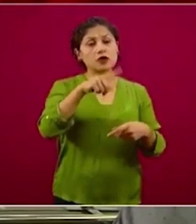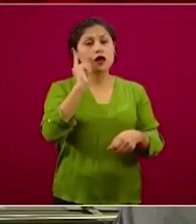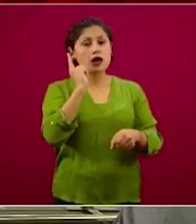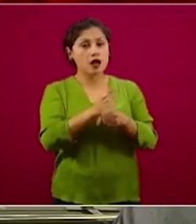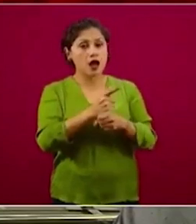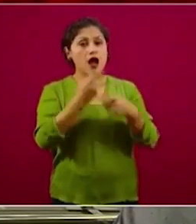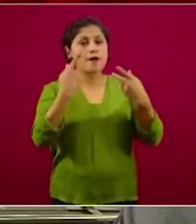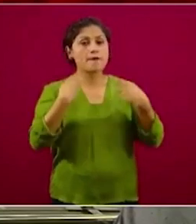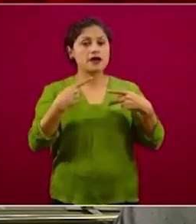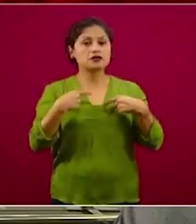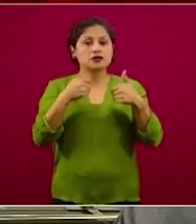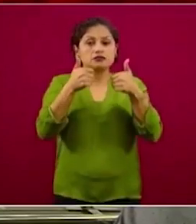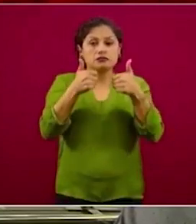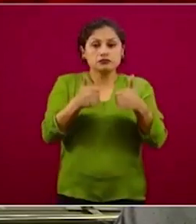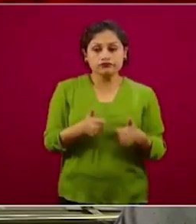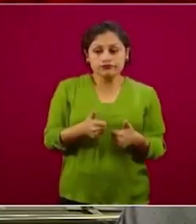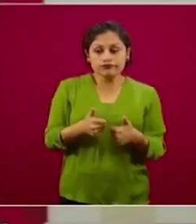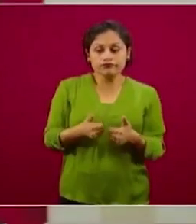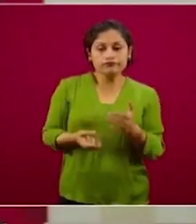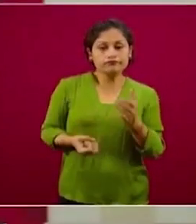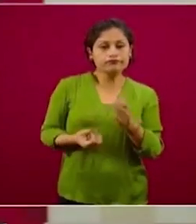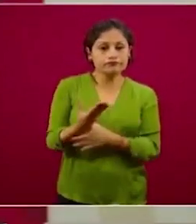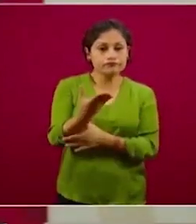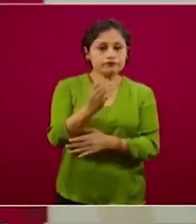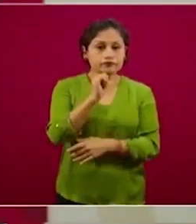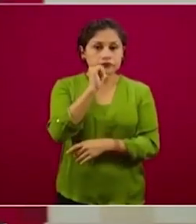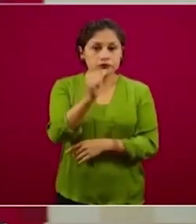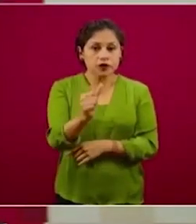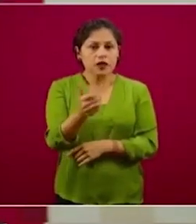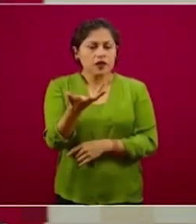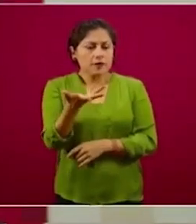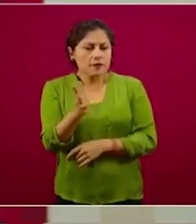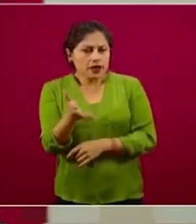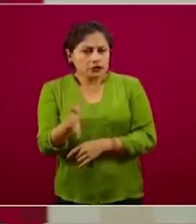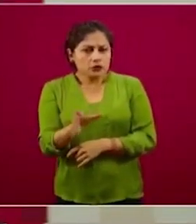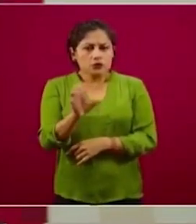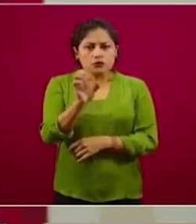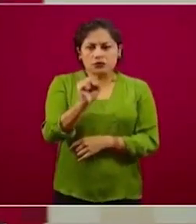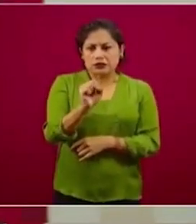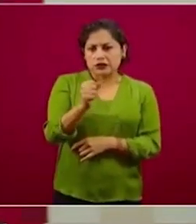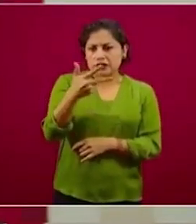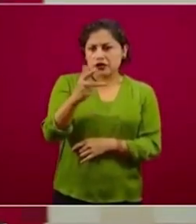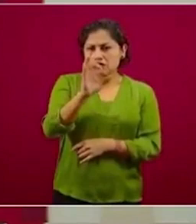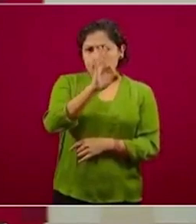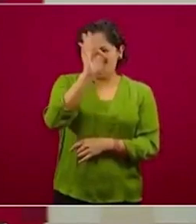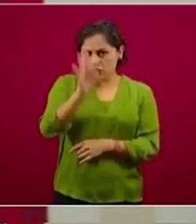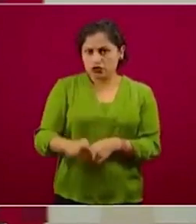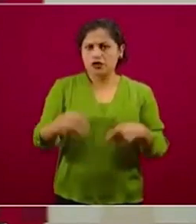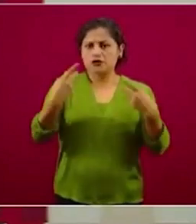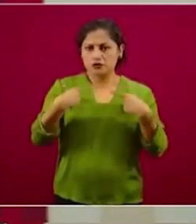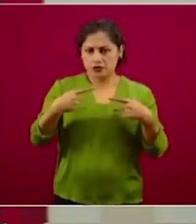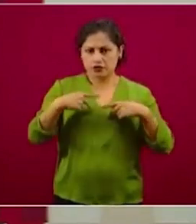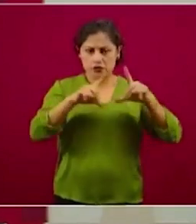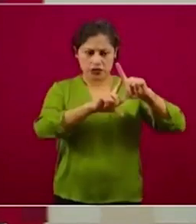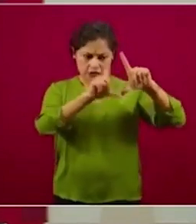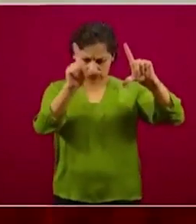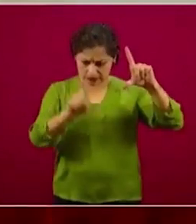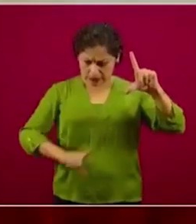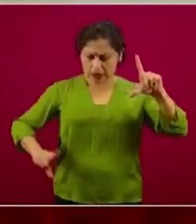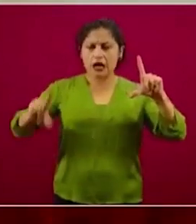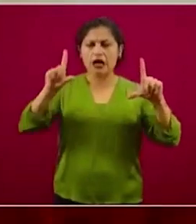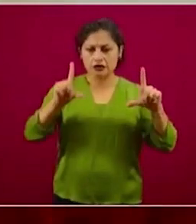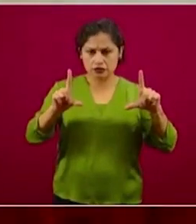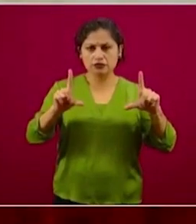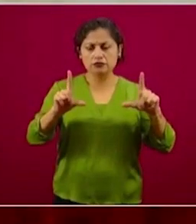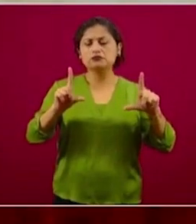fuera del espacio público. Hemos tenido en promedio cerca del 68 por ciento a nivel nacional, con